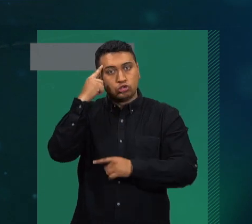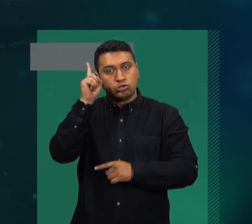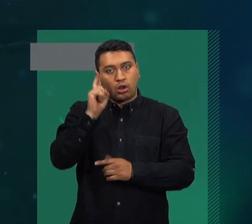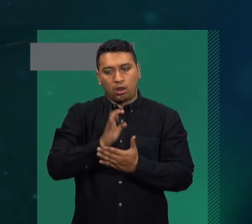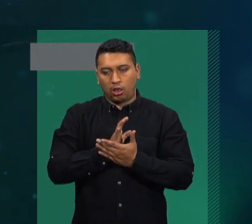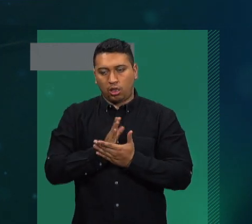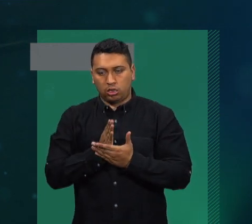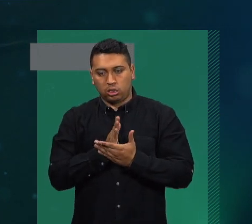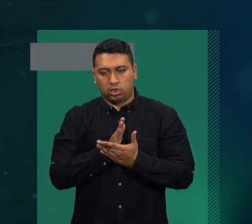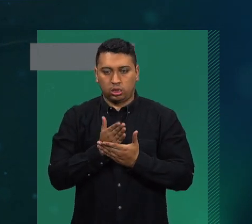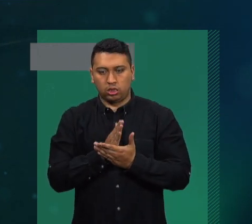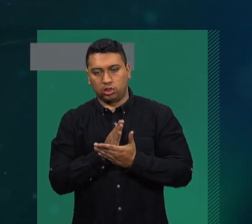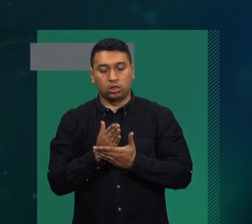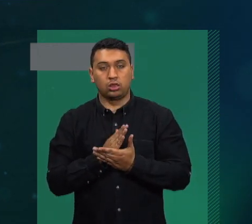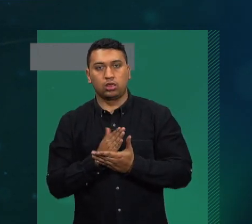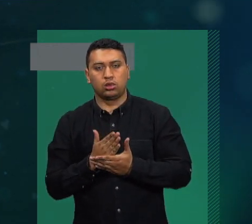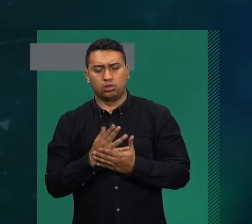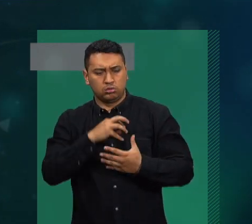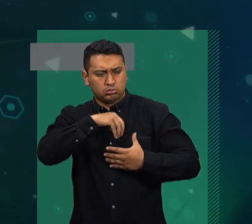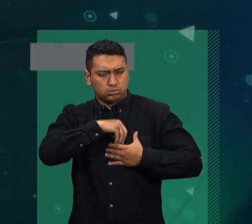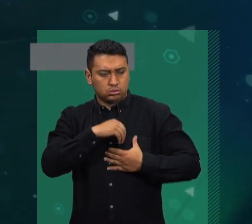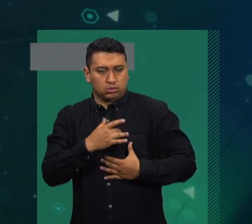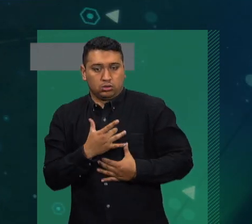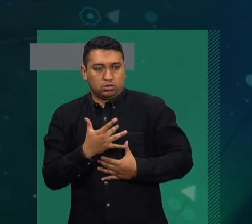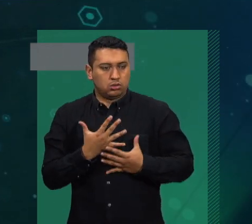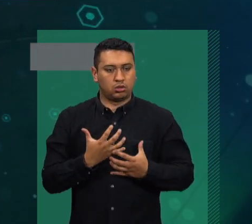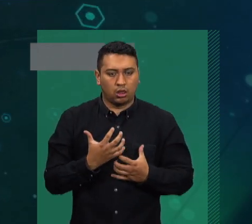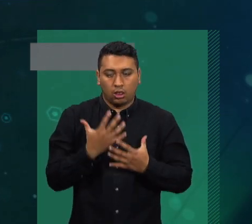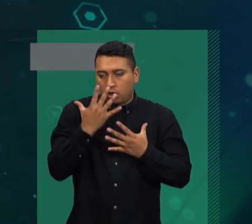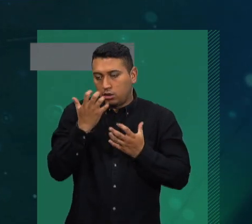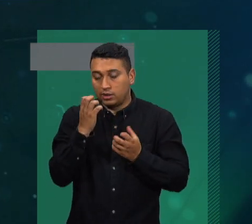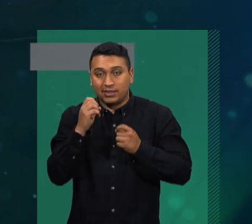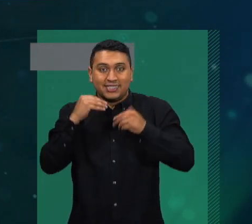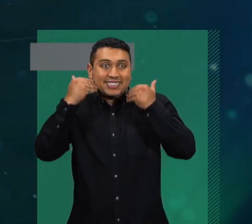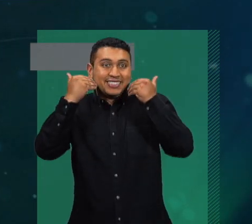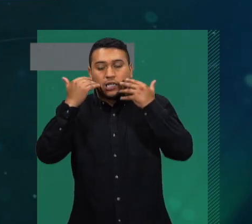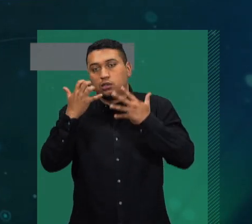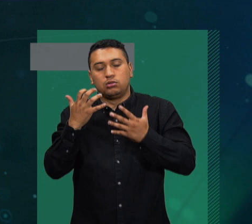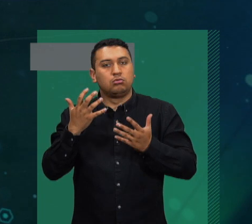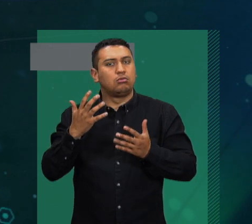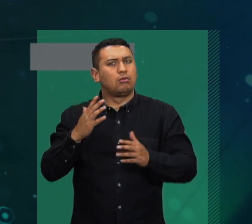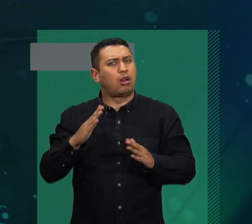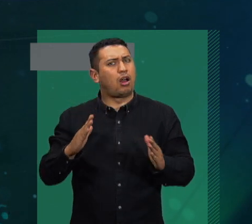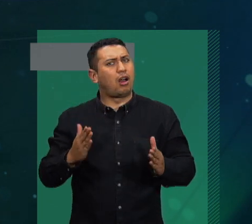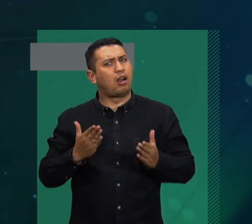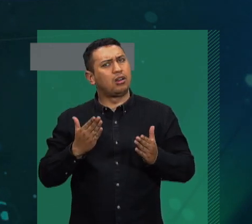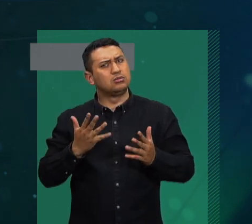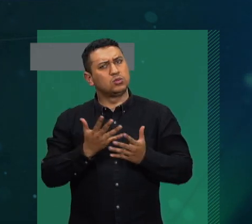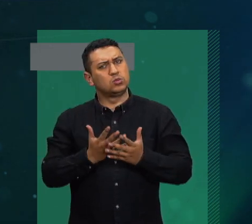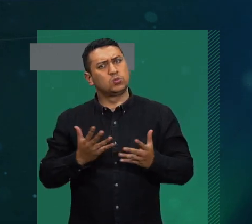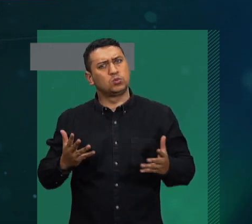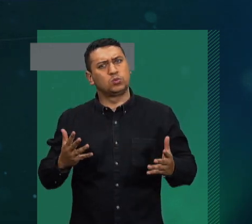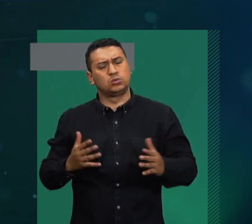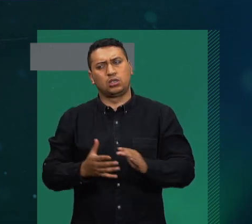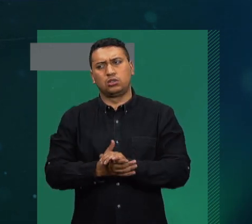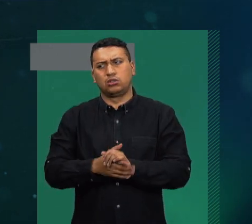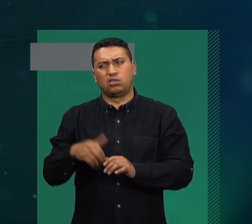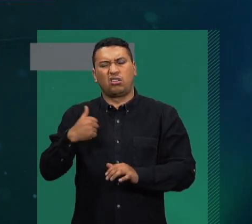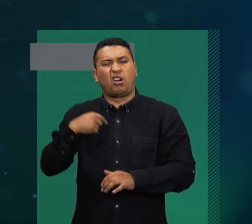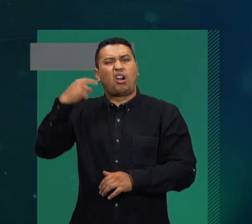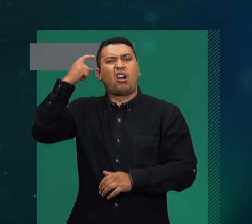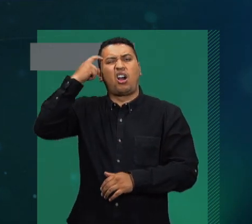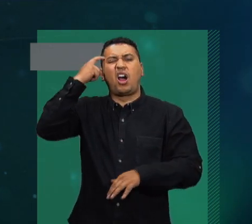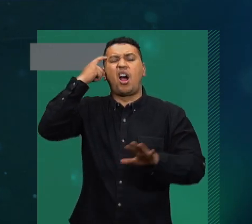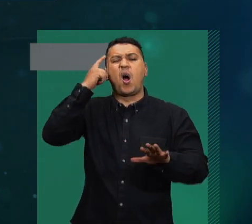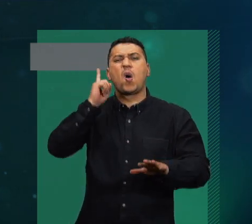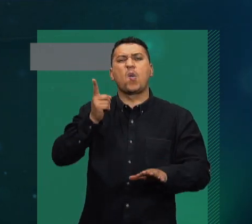pero que precisamente por como sociedad estamos diseñados a responder a la tristeza, pues pensábamos que era una cuestión de la adolescencia,